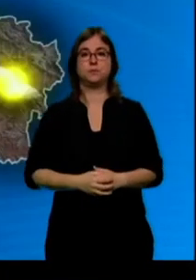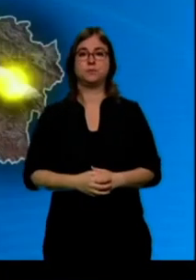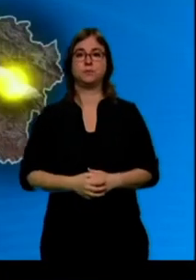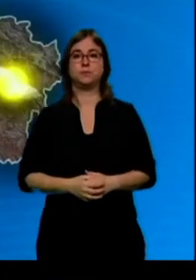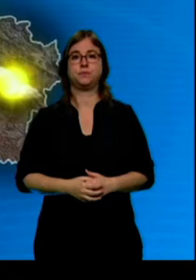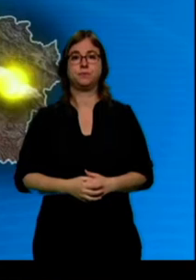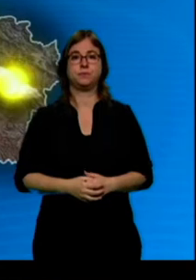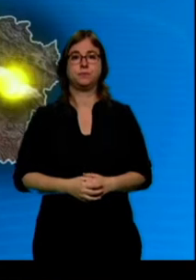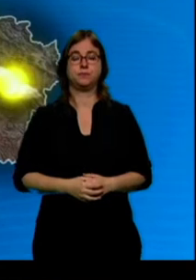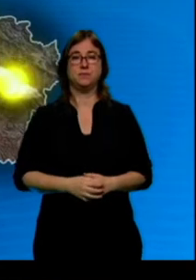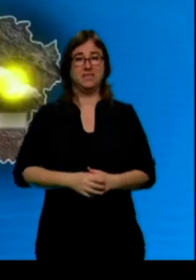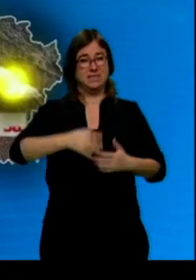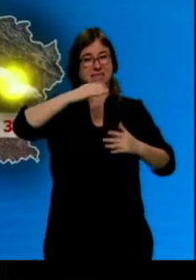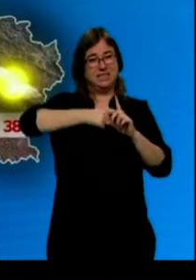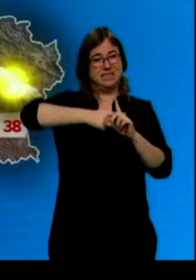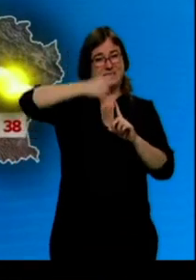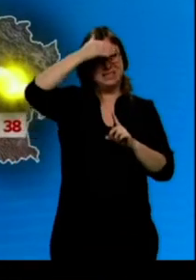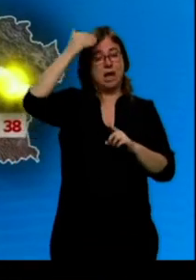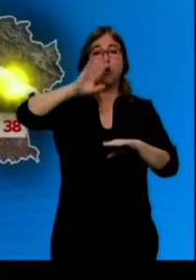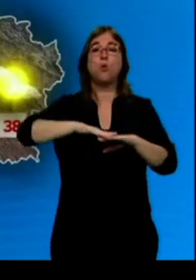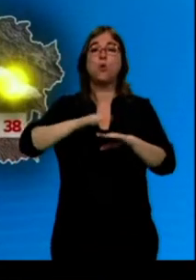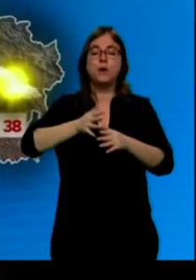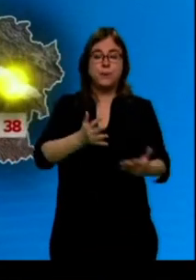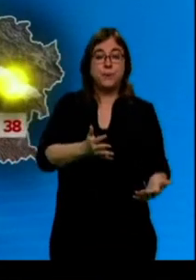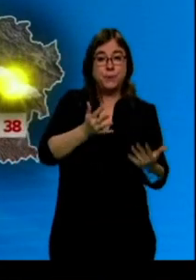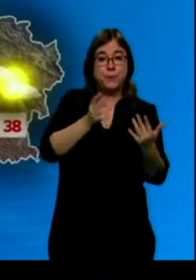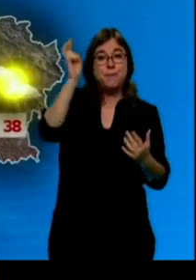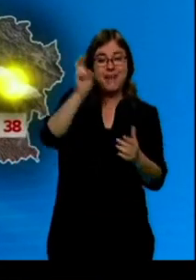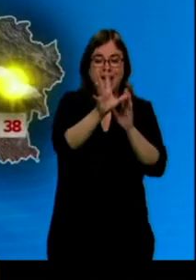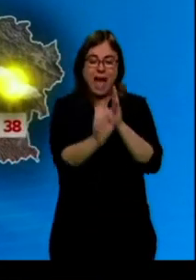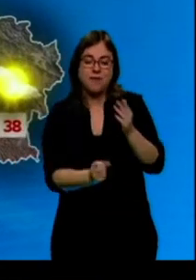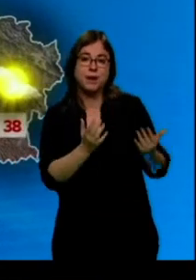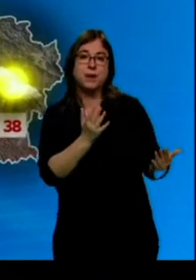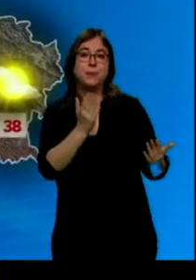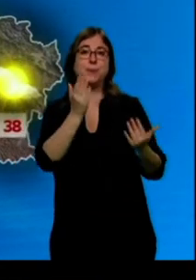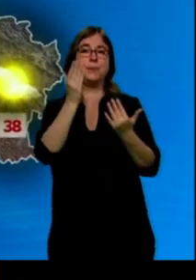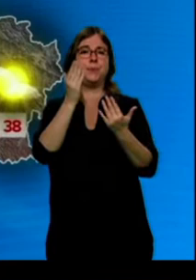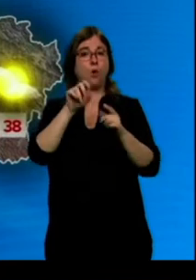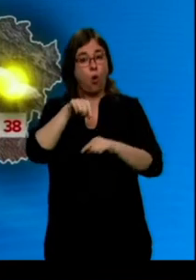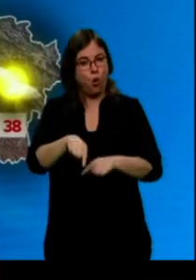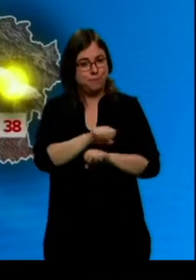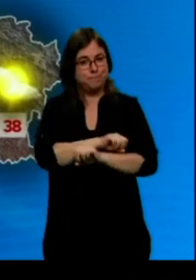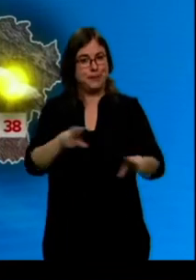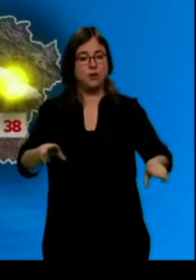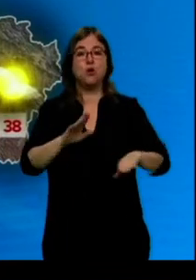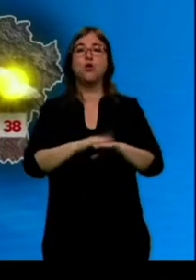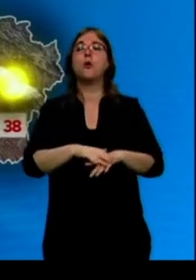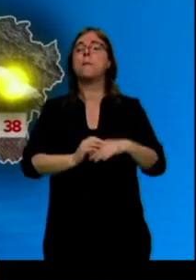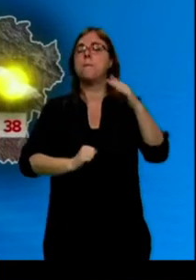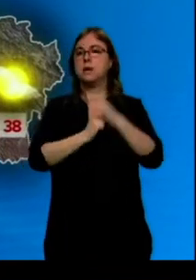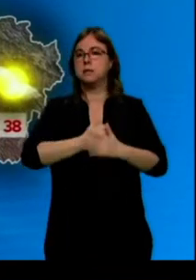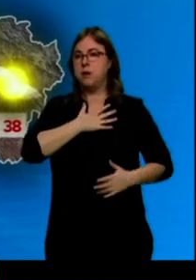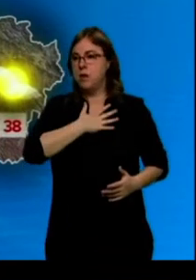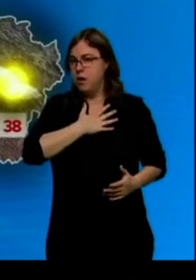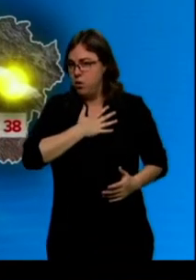La ola de calor provocada por una masa de aire que llega desde el sur de África, deja hoy sus mayores consecuencias. Las máximas serán sofocantes, por encima de los